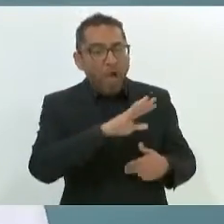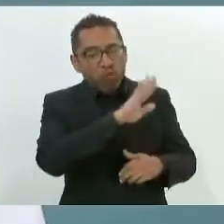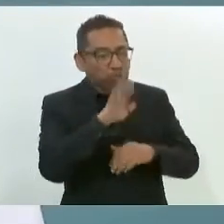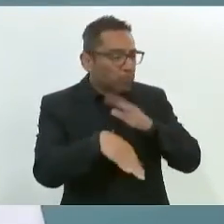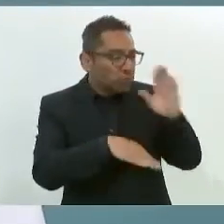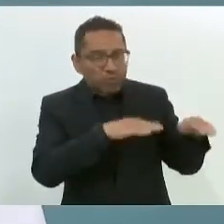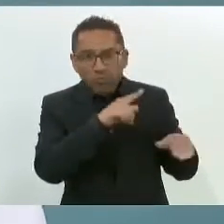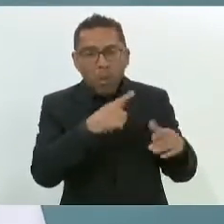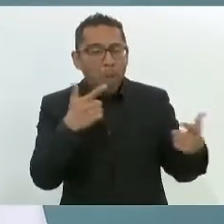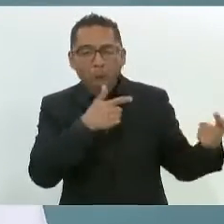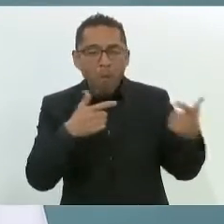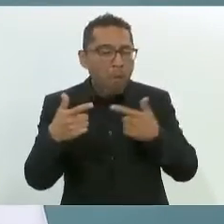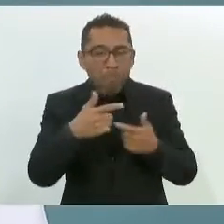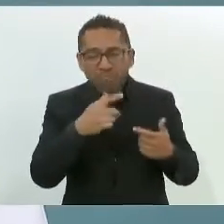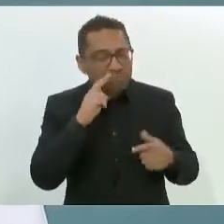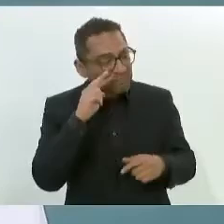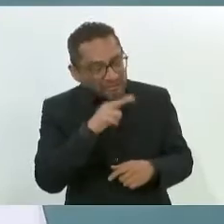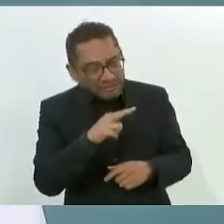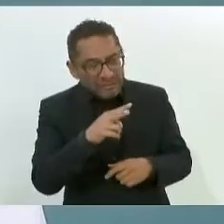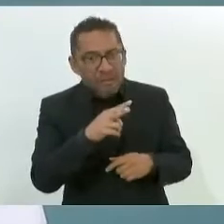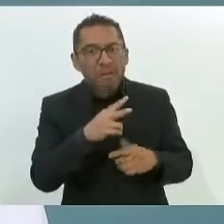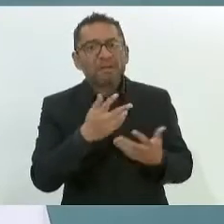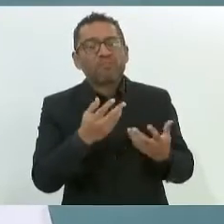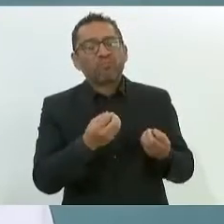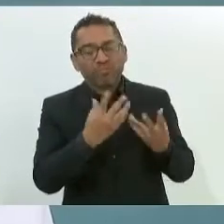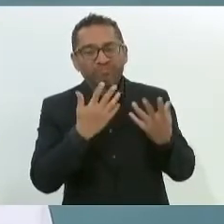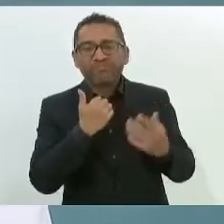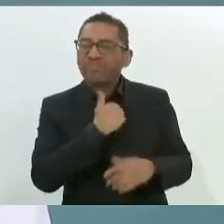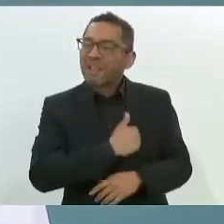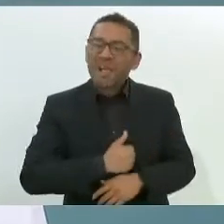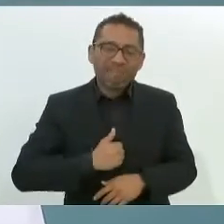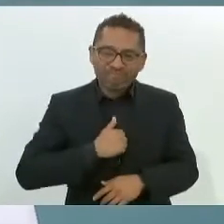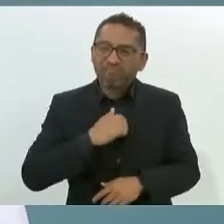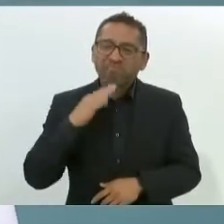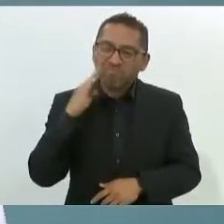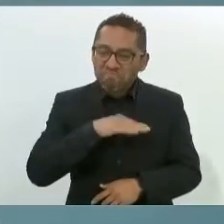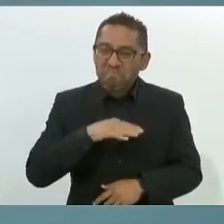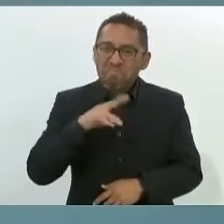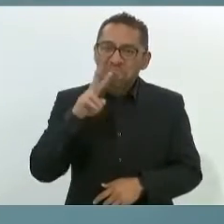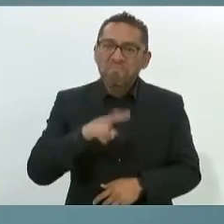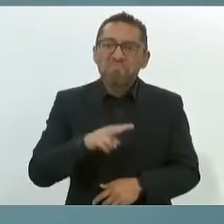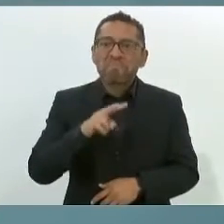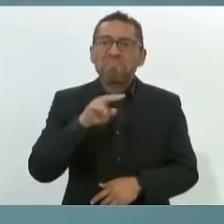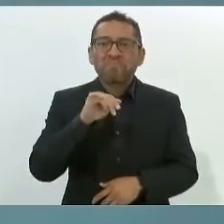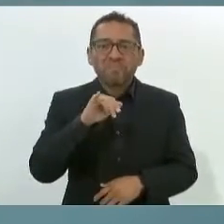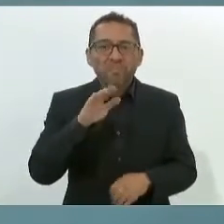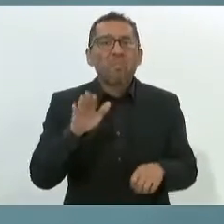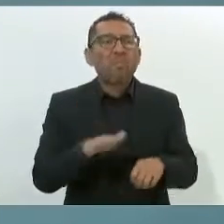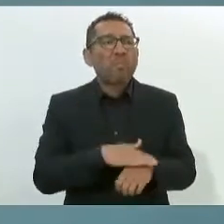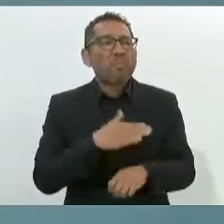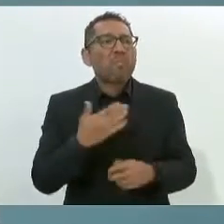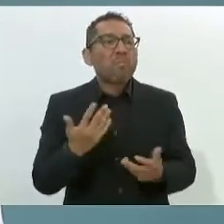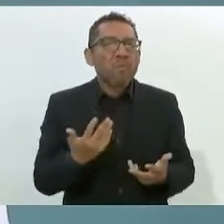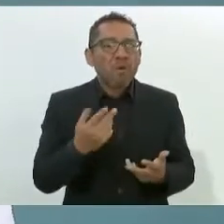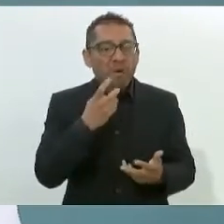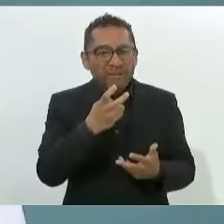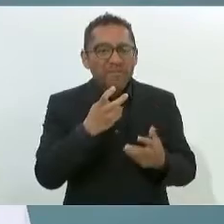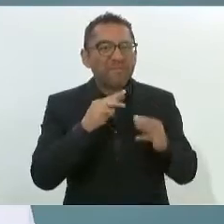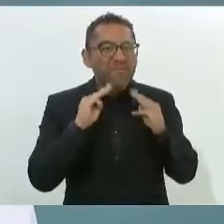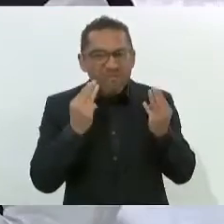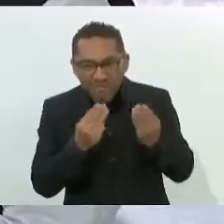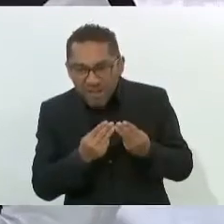condición muy lamentable por esta desmedida movilidad o tráfico